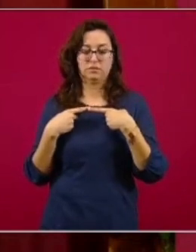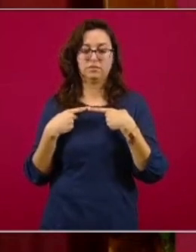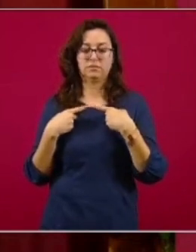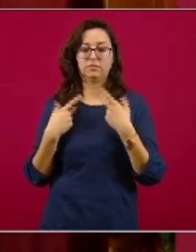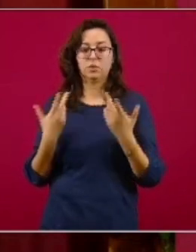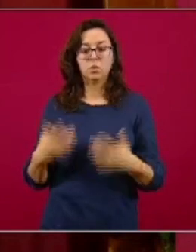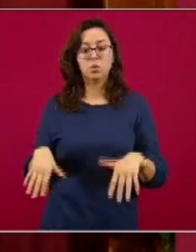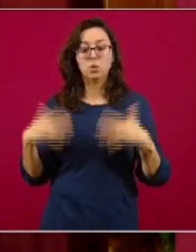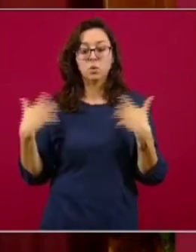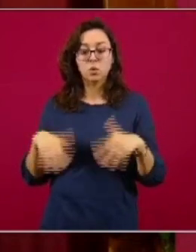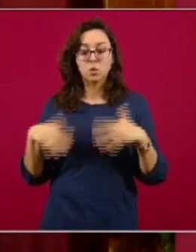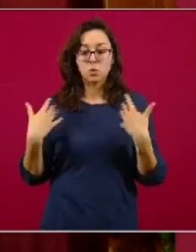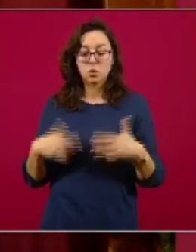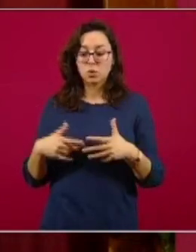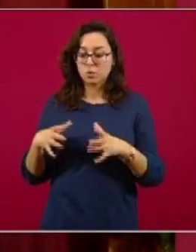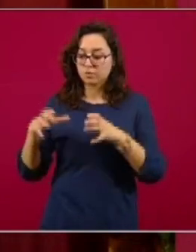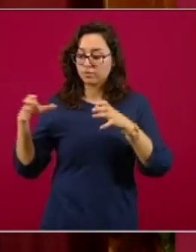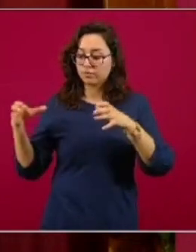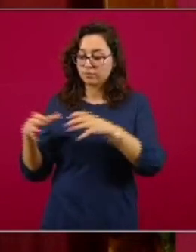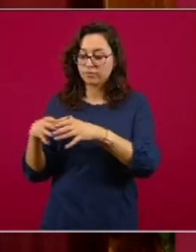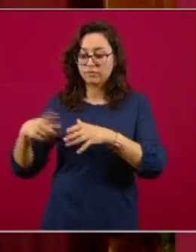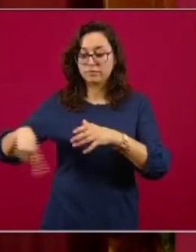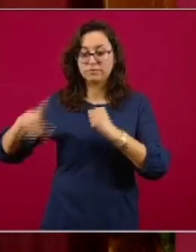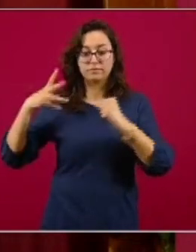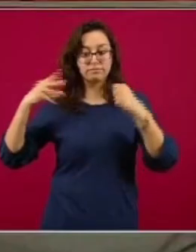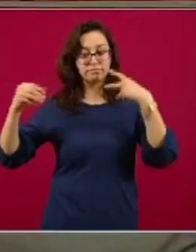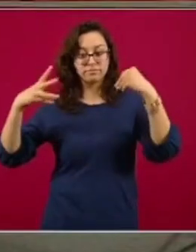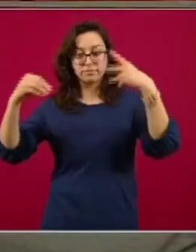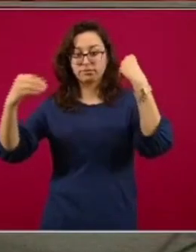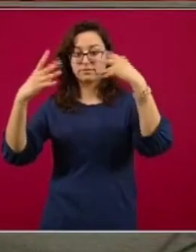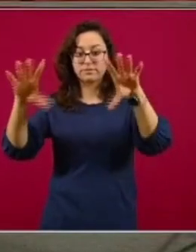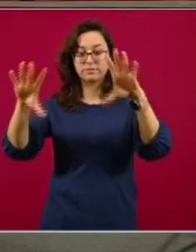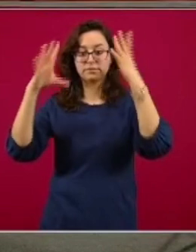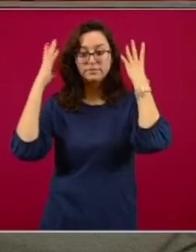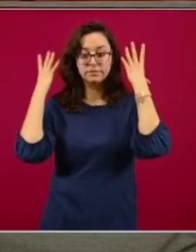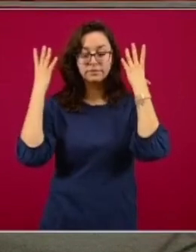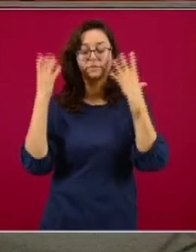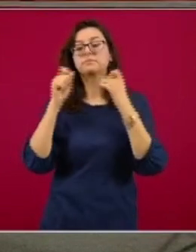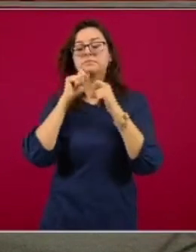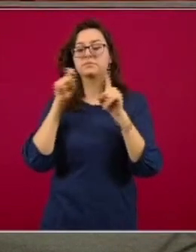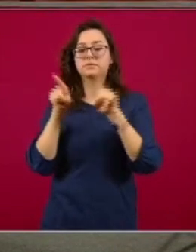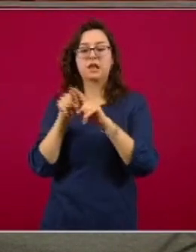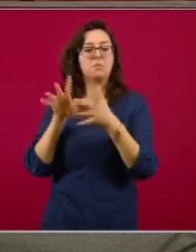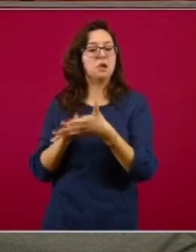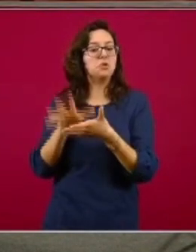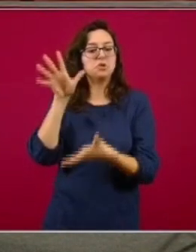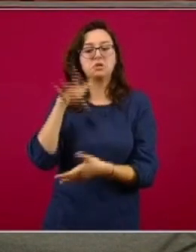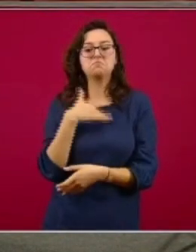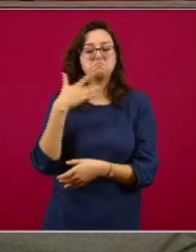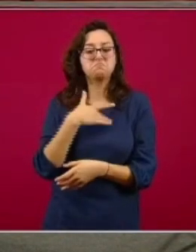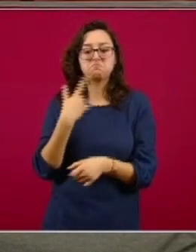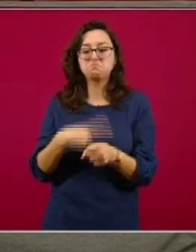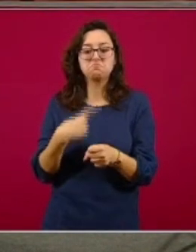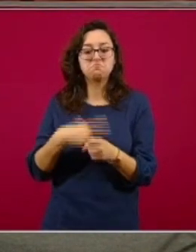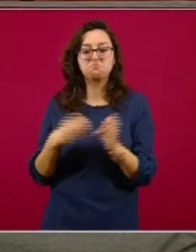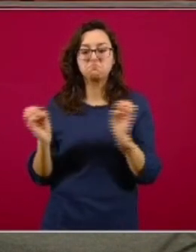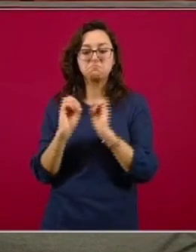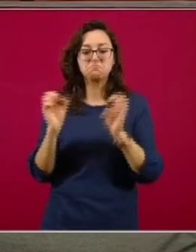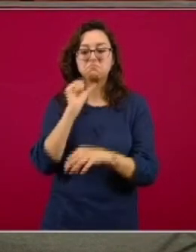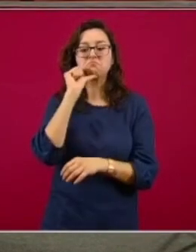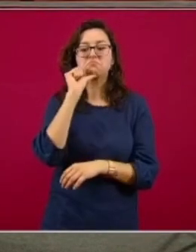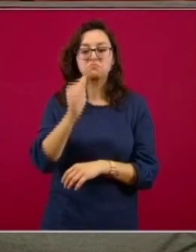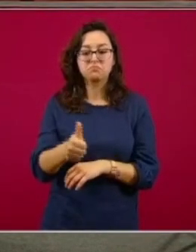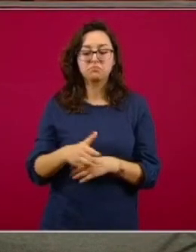gran velocidad de propagación y también que una gran proporción no presentan síntomas. La siguiente, por favor.